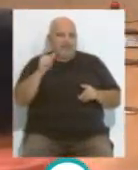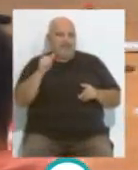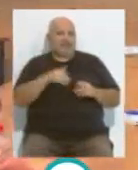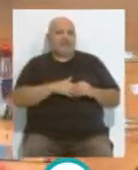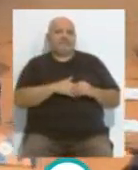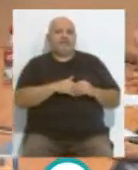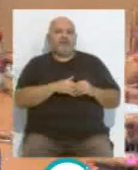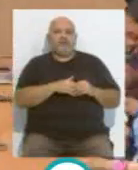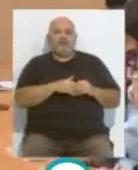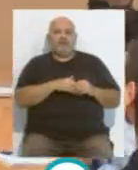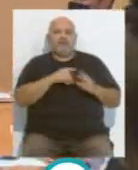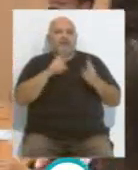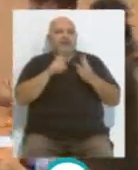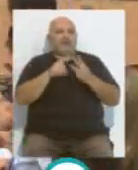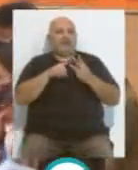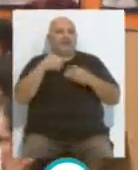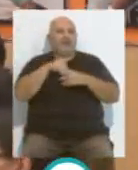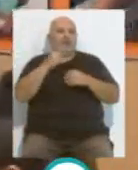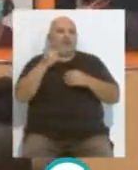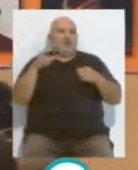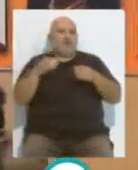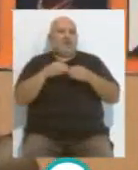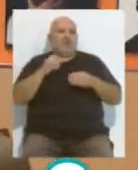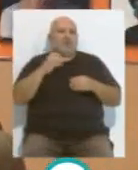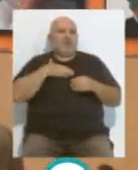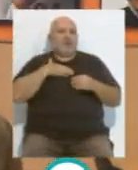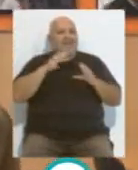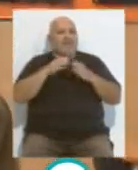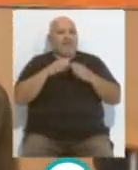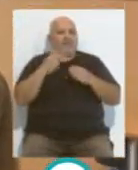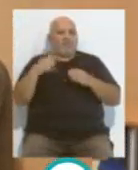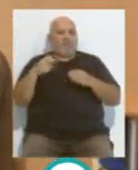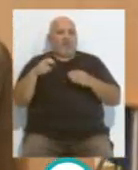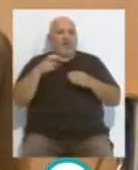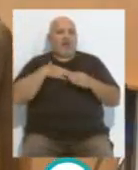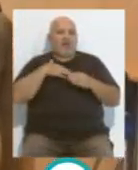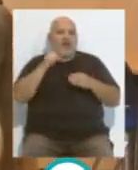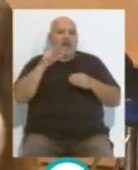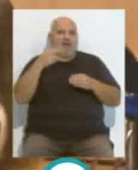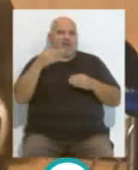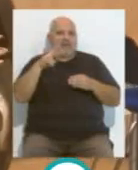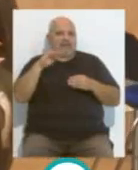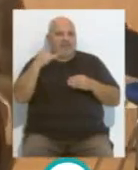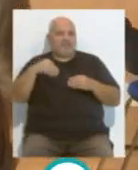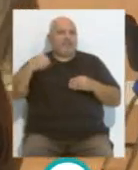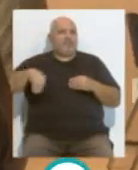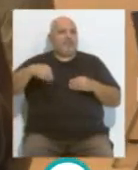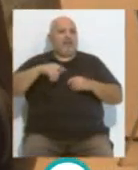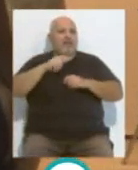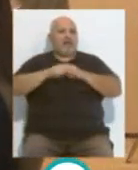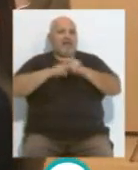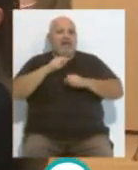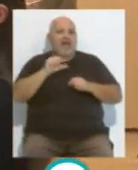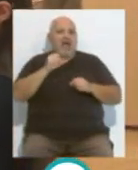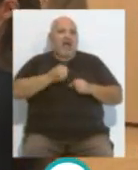Antonio Caro y de la integración a través del fútbol de un equipo el de Alejandro Benítez presidente de la entidad